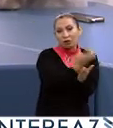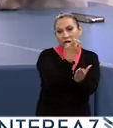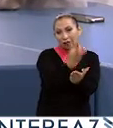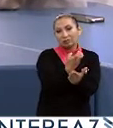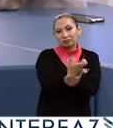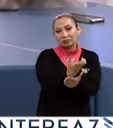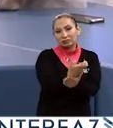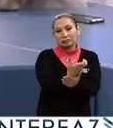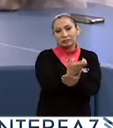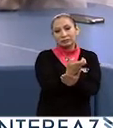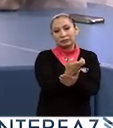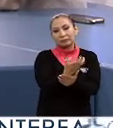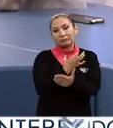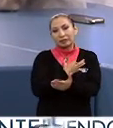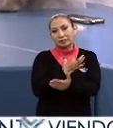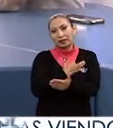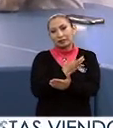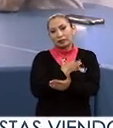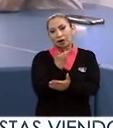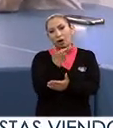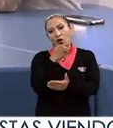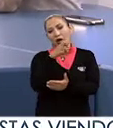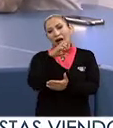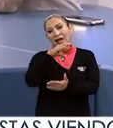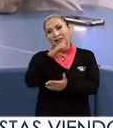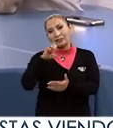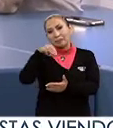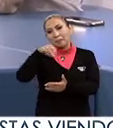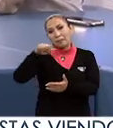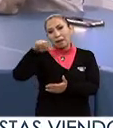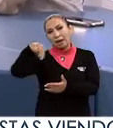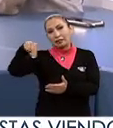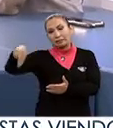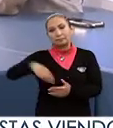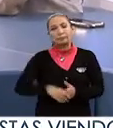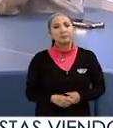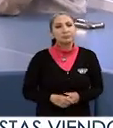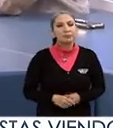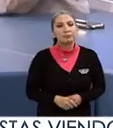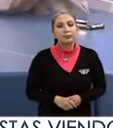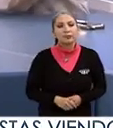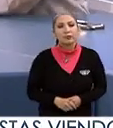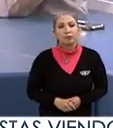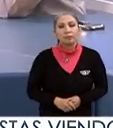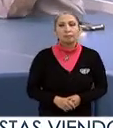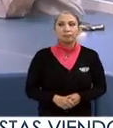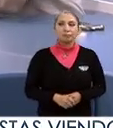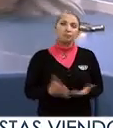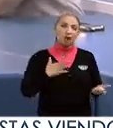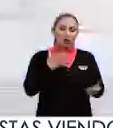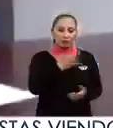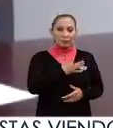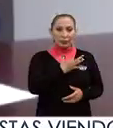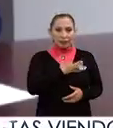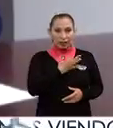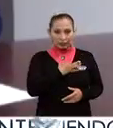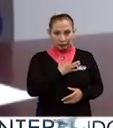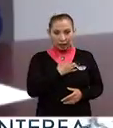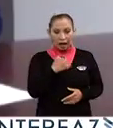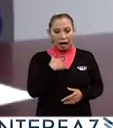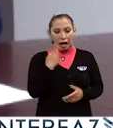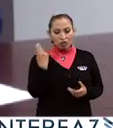este, con esta medalla Orasman. Sí, bueno, esta medalla que lleva